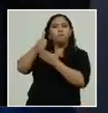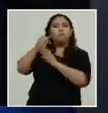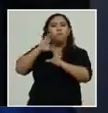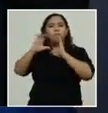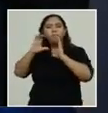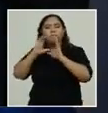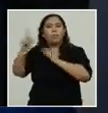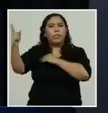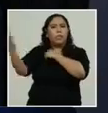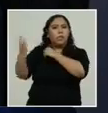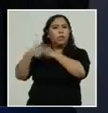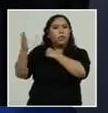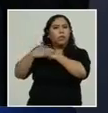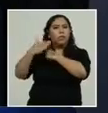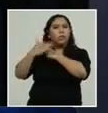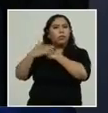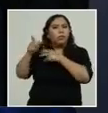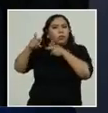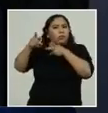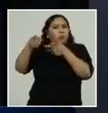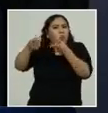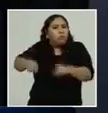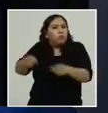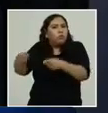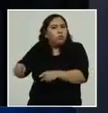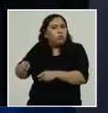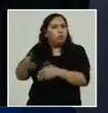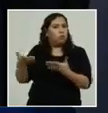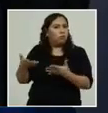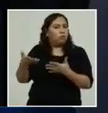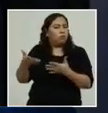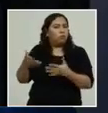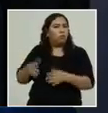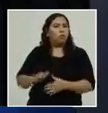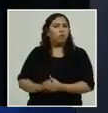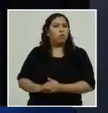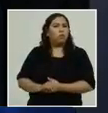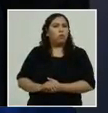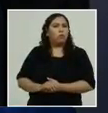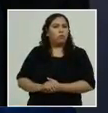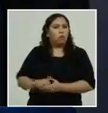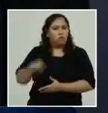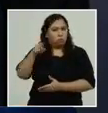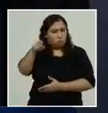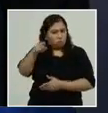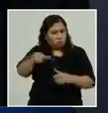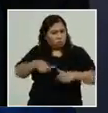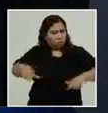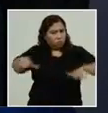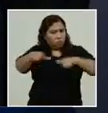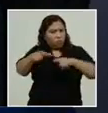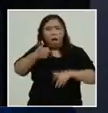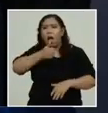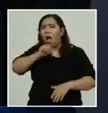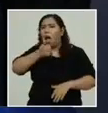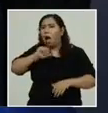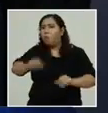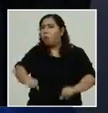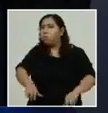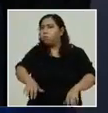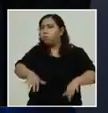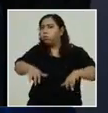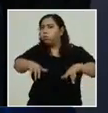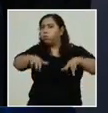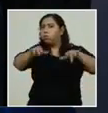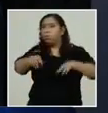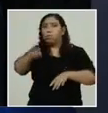advertir lo que está ocurriendo también en estas en estas horas que es el incremento el incremento del agua en el Valle Sula y